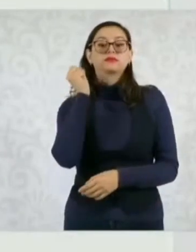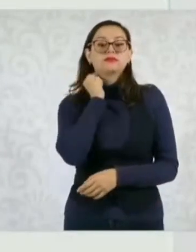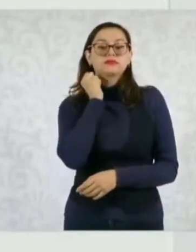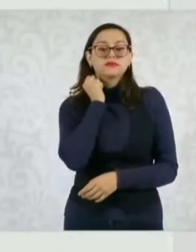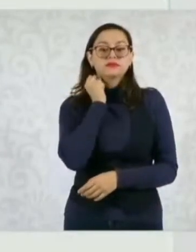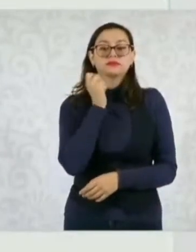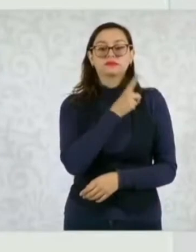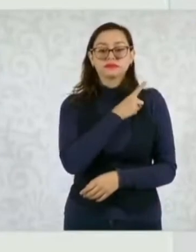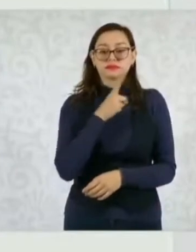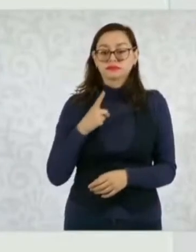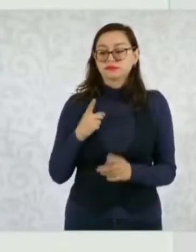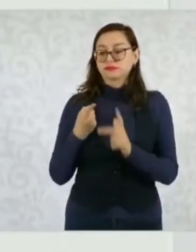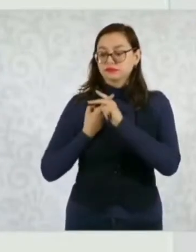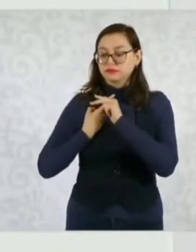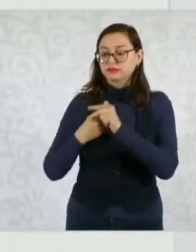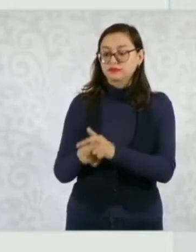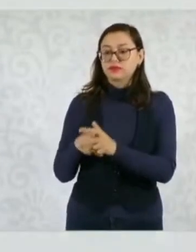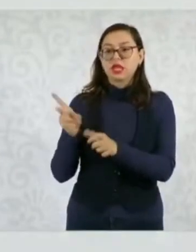República.